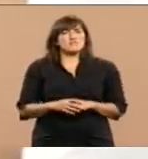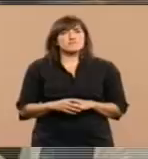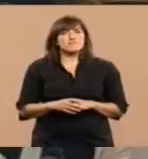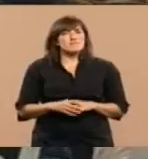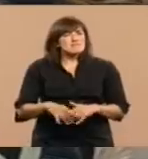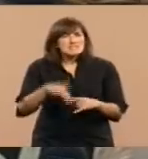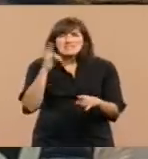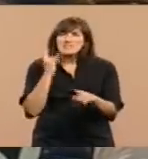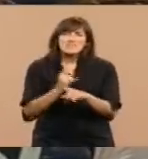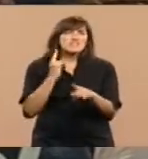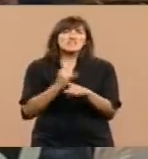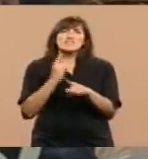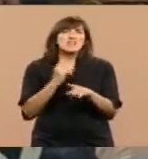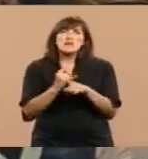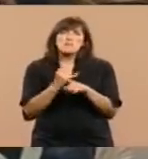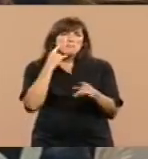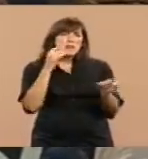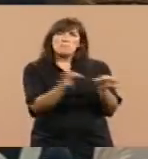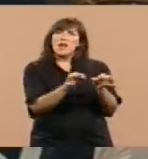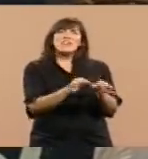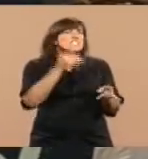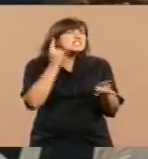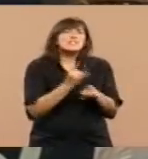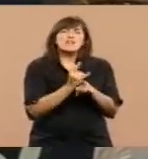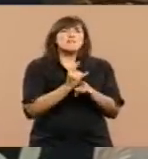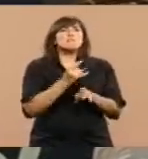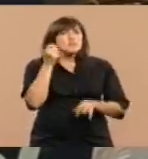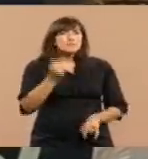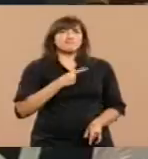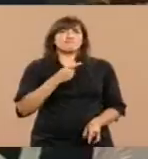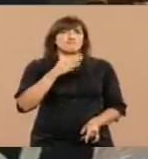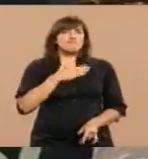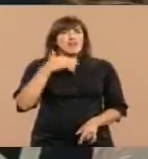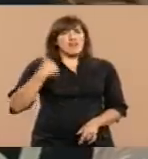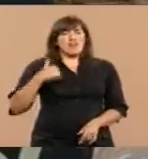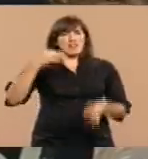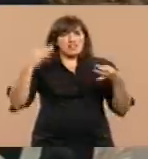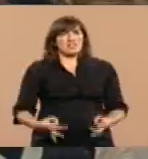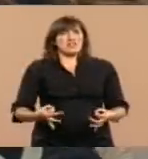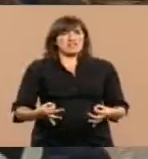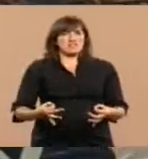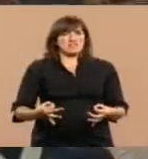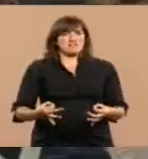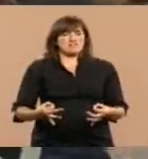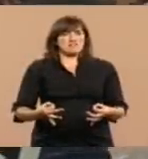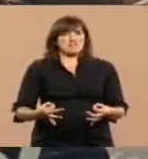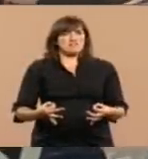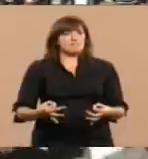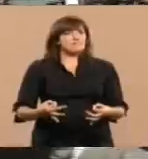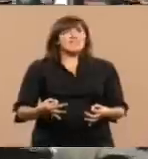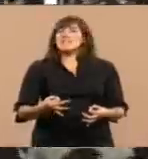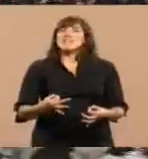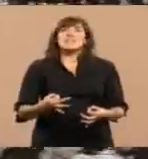Siempre las Malvinas son argentinas y no